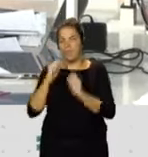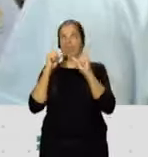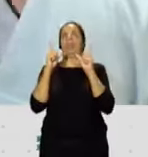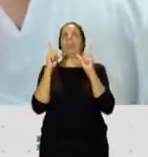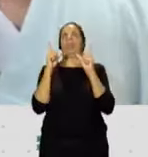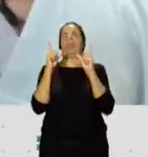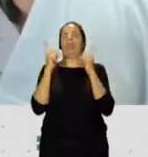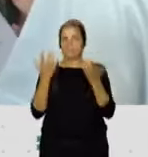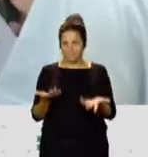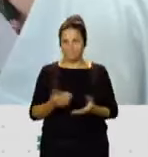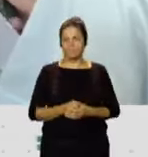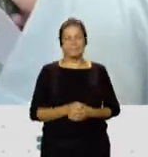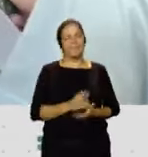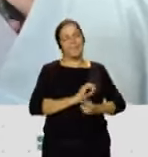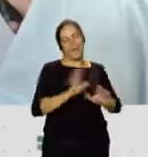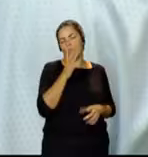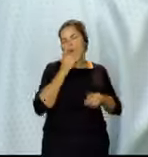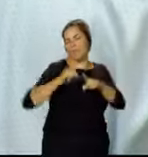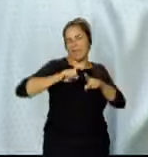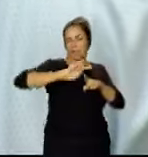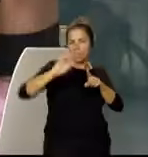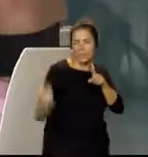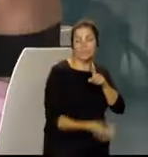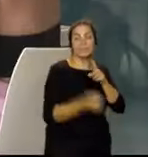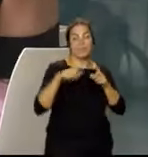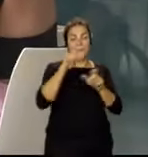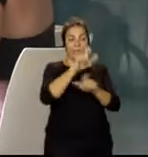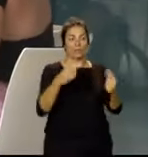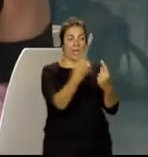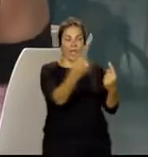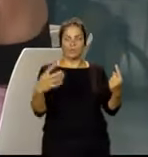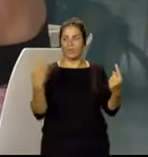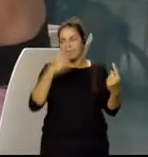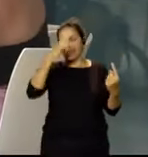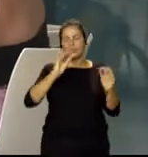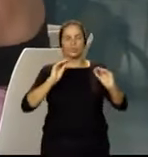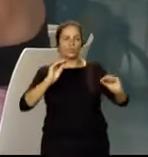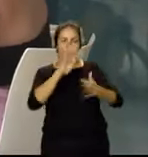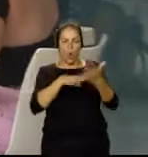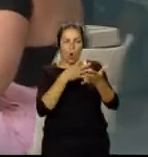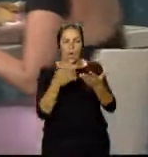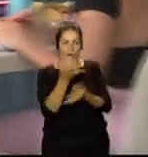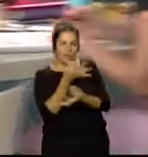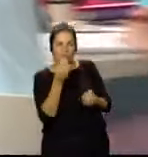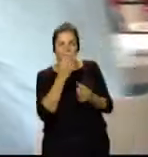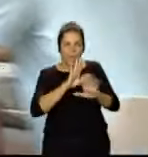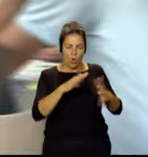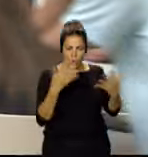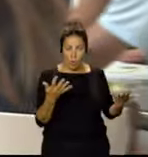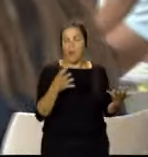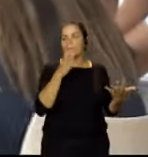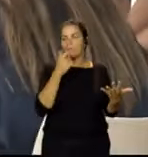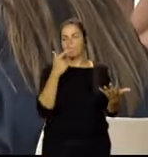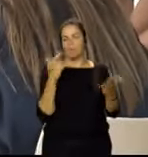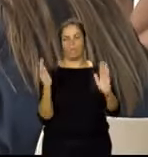que hay varios factores y luego cada persona, además de saber cuál es su cronotipo, estamos hablando de esos momentos en los que somos más